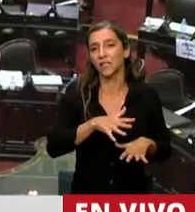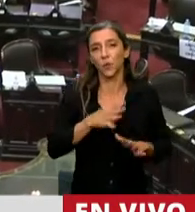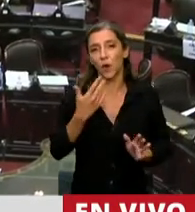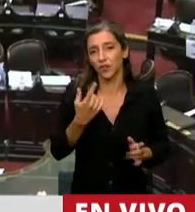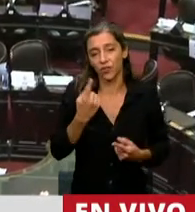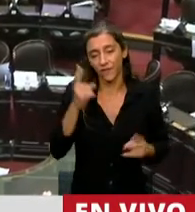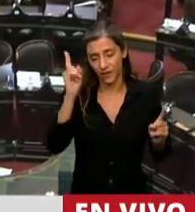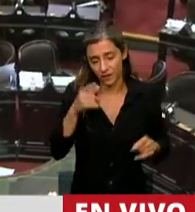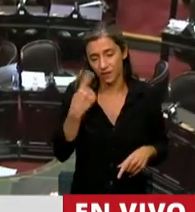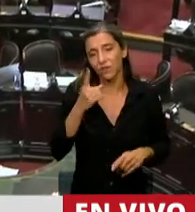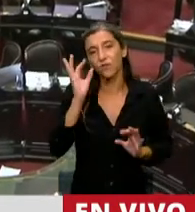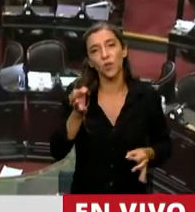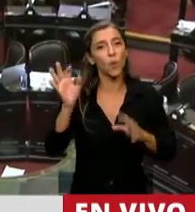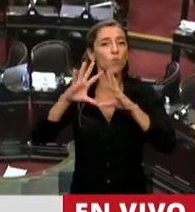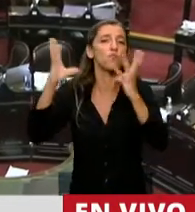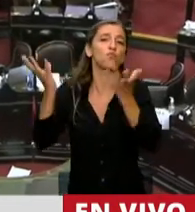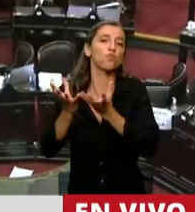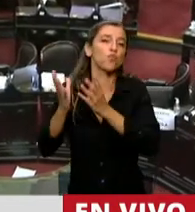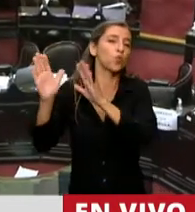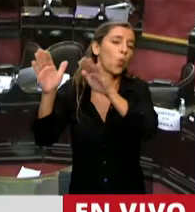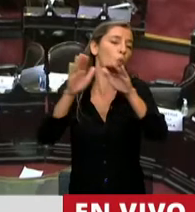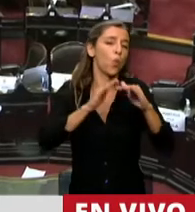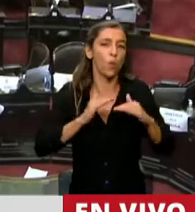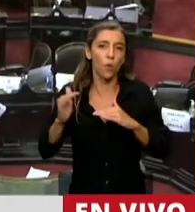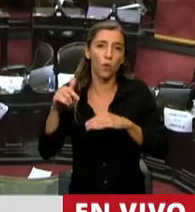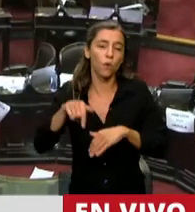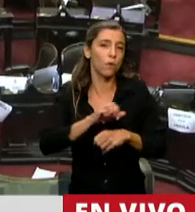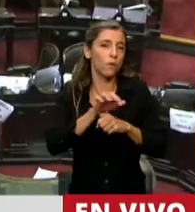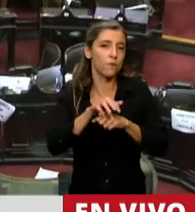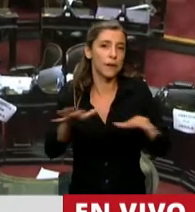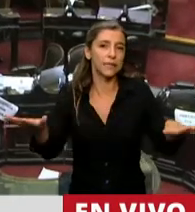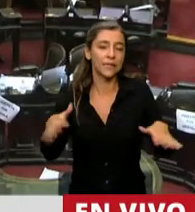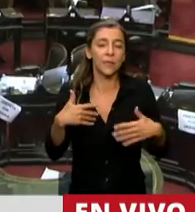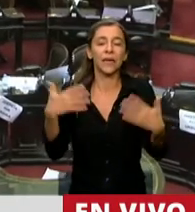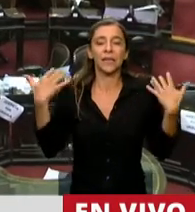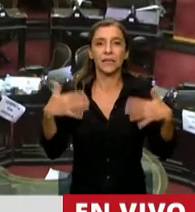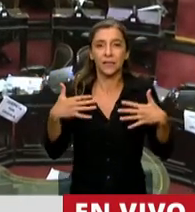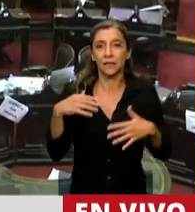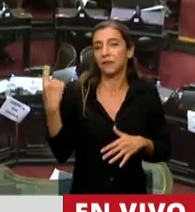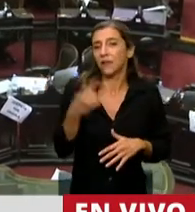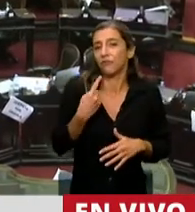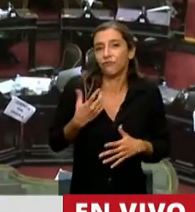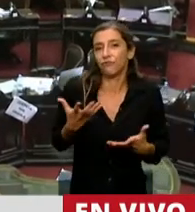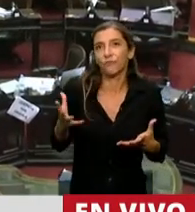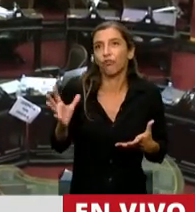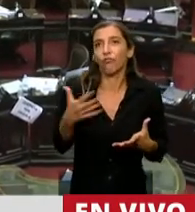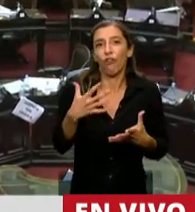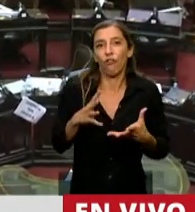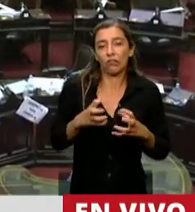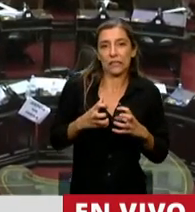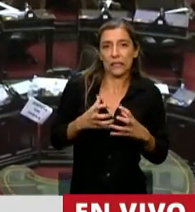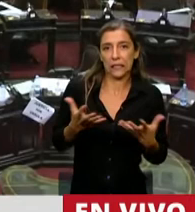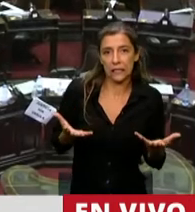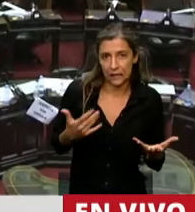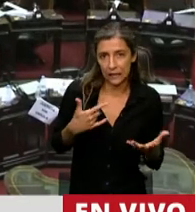en nuestro país y en el mundo a través de esta pandemia, que ha dejado no solo situaciones